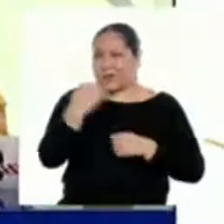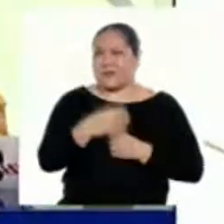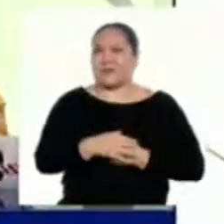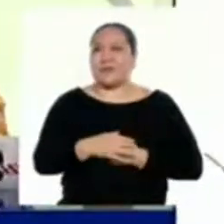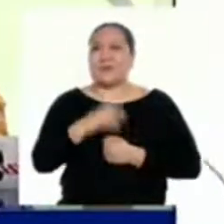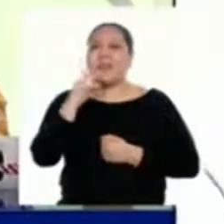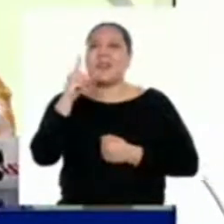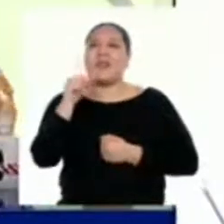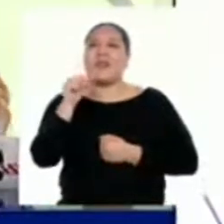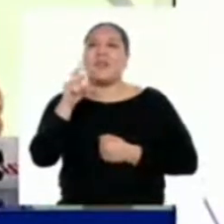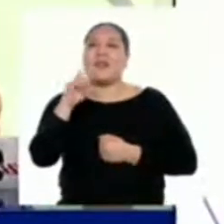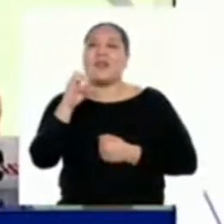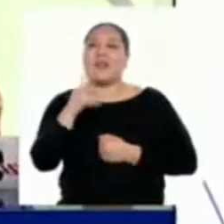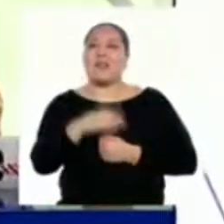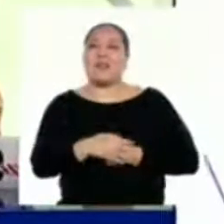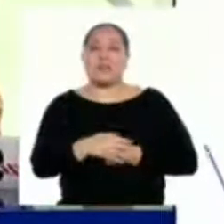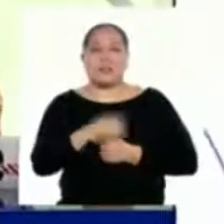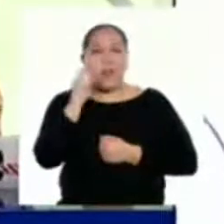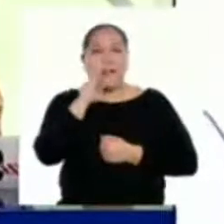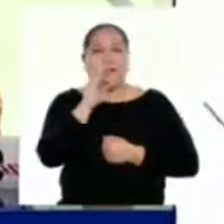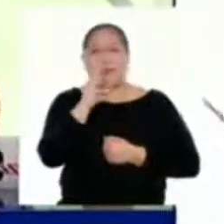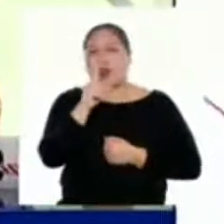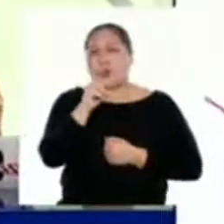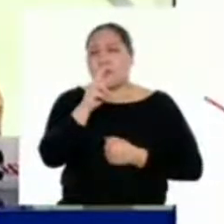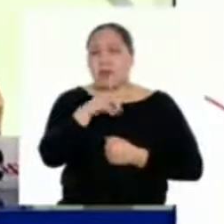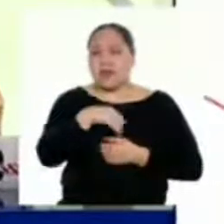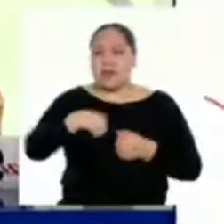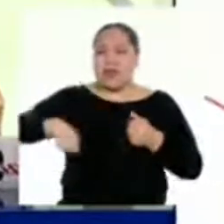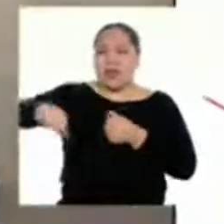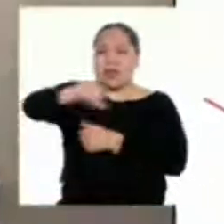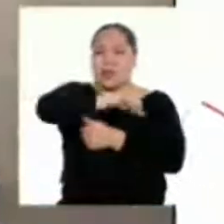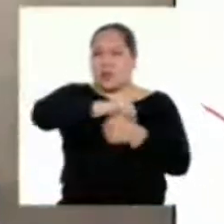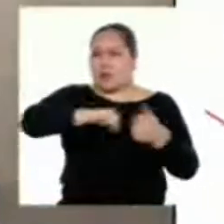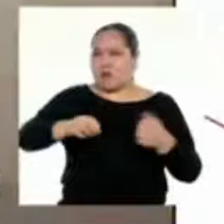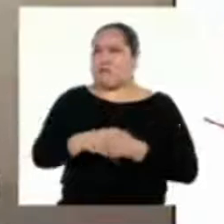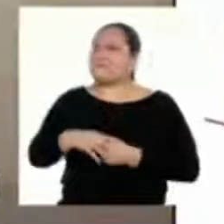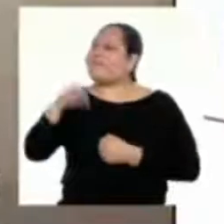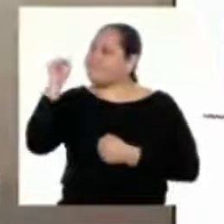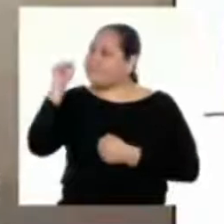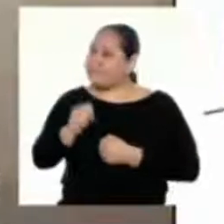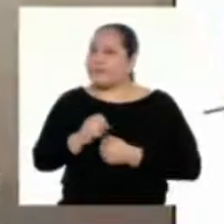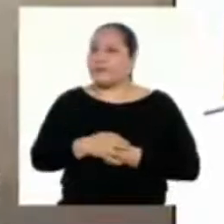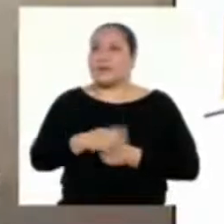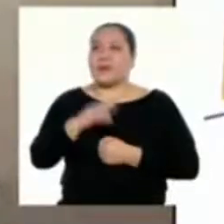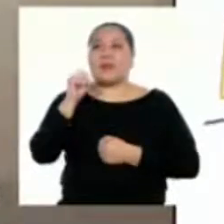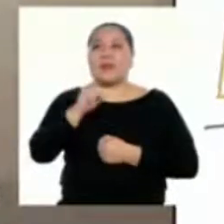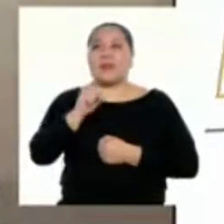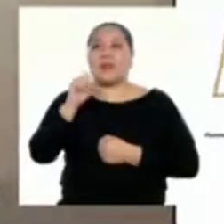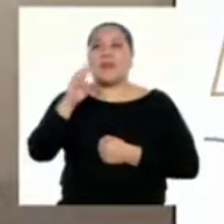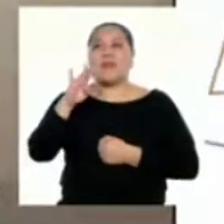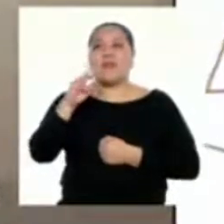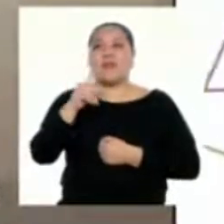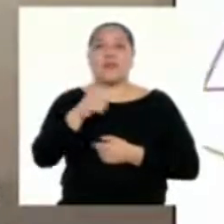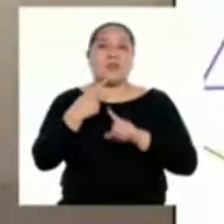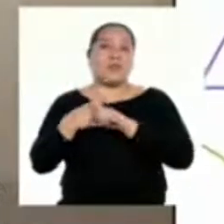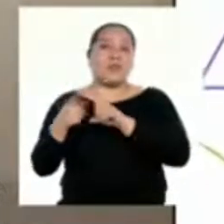David, ¿hay biodiversidad a nuestro alrededor? Sí, la biodiversidad se encuentra en todas partes. Gracias a que